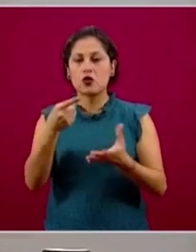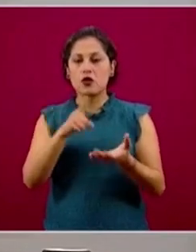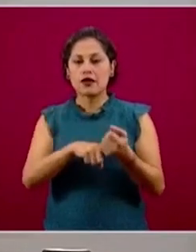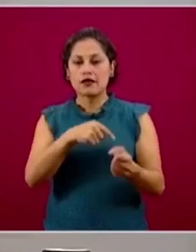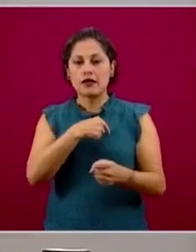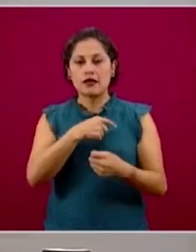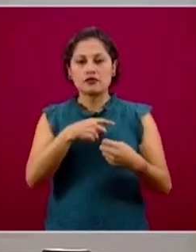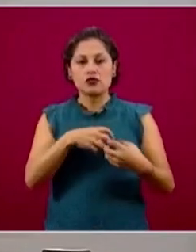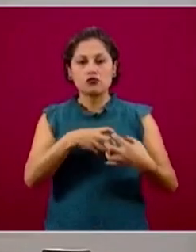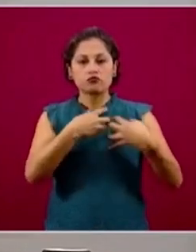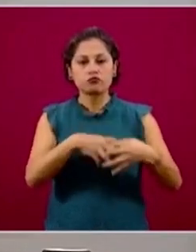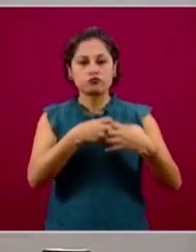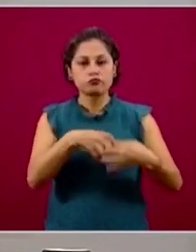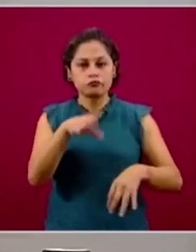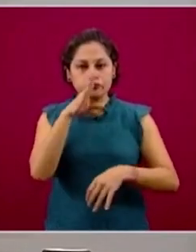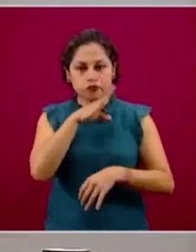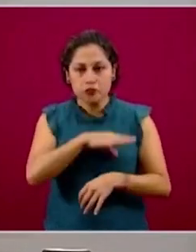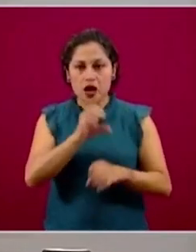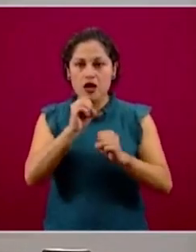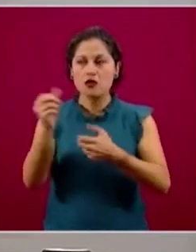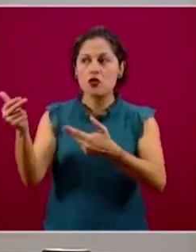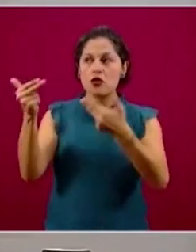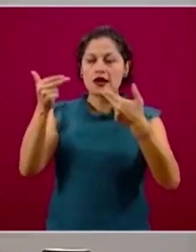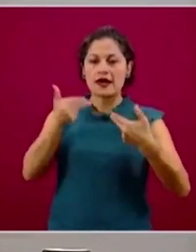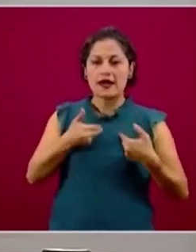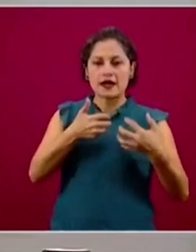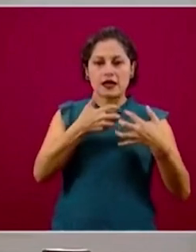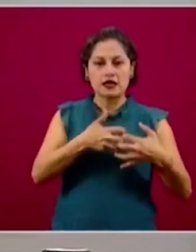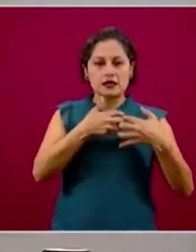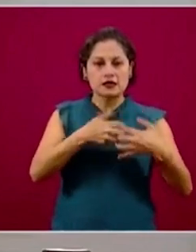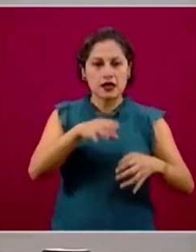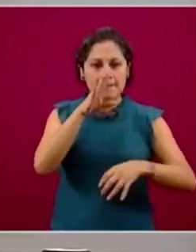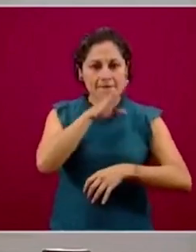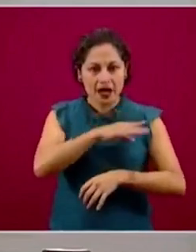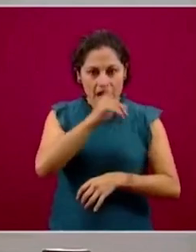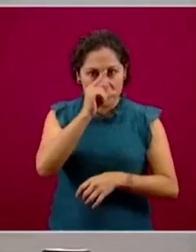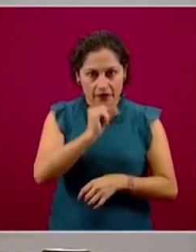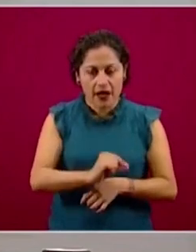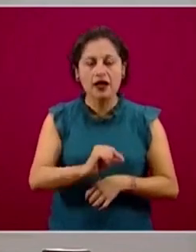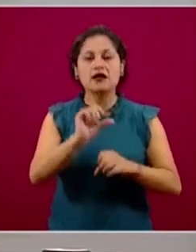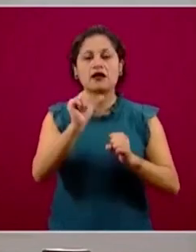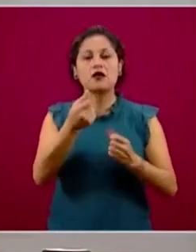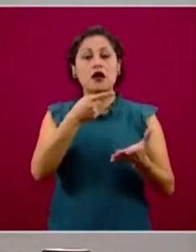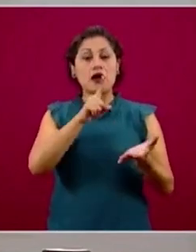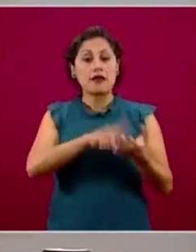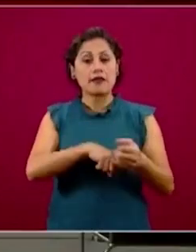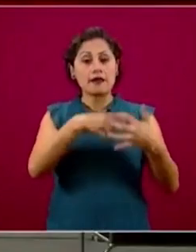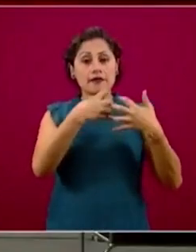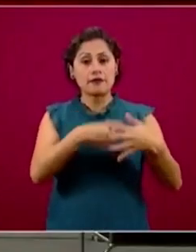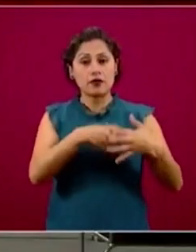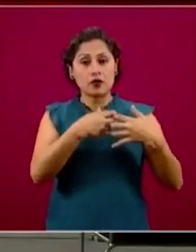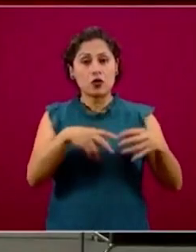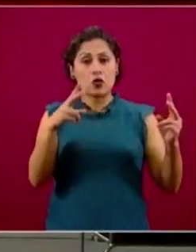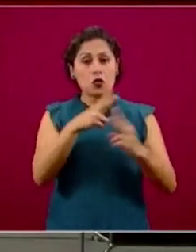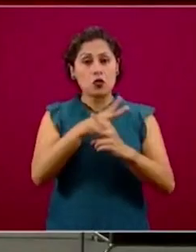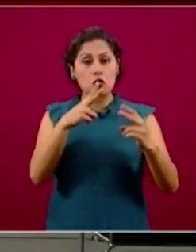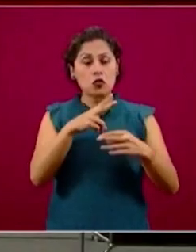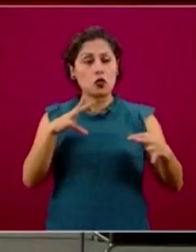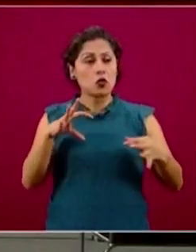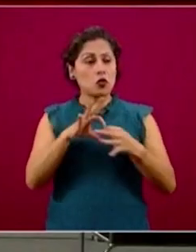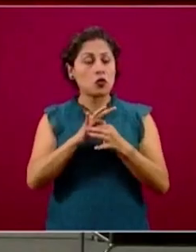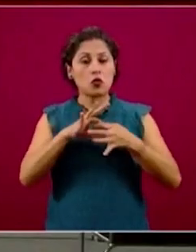arritmias o malformaciones cardíacas congénitas, alteraciones de las válvulas cardíacas o historia de cirugía